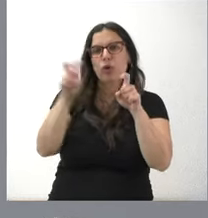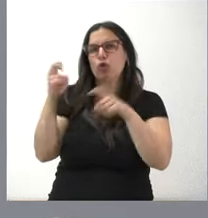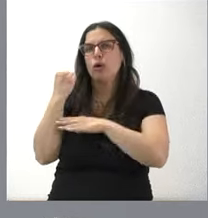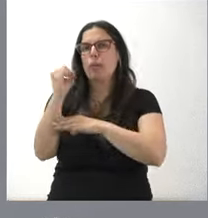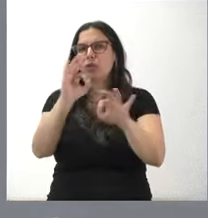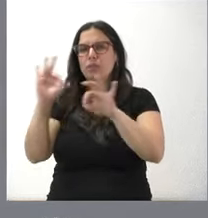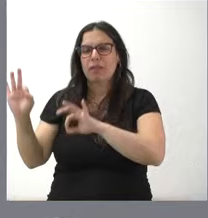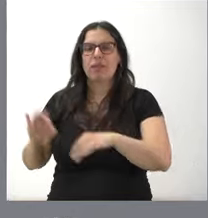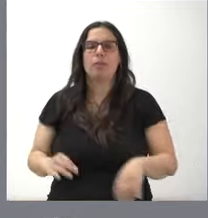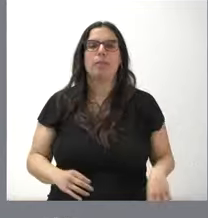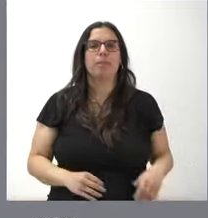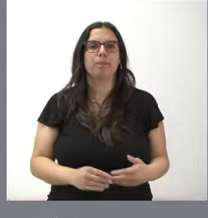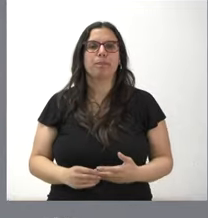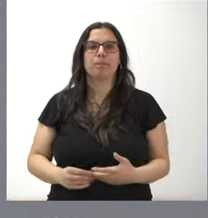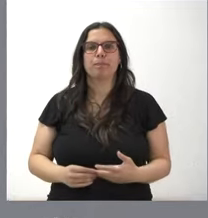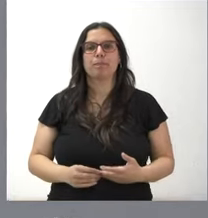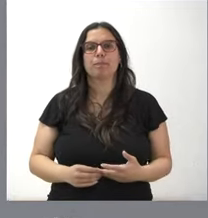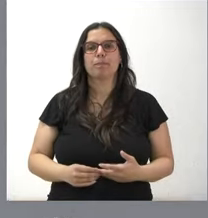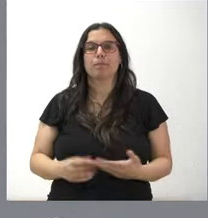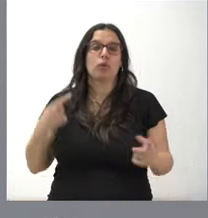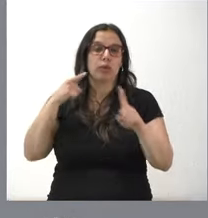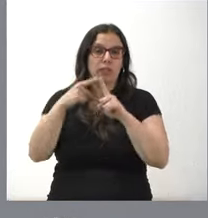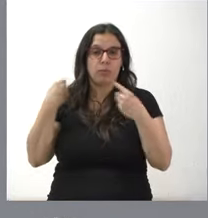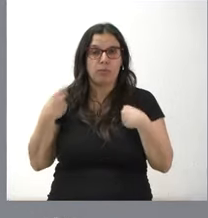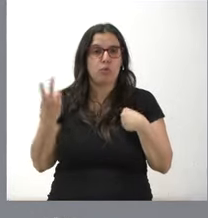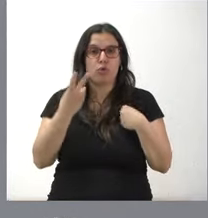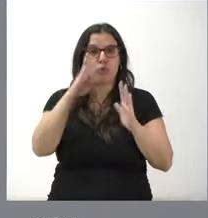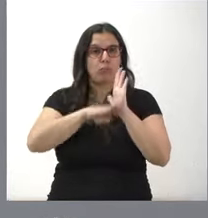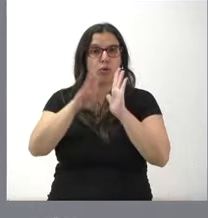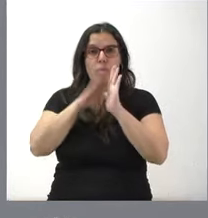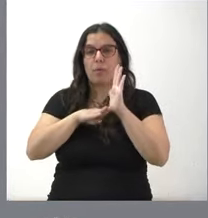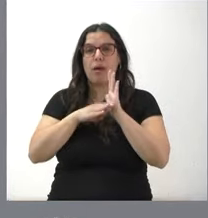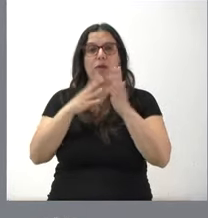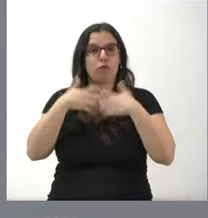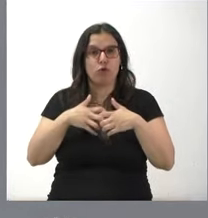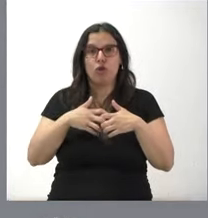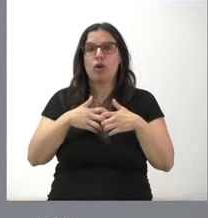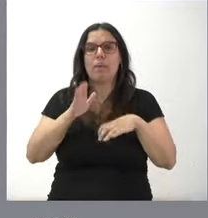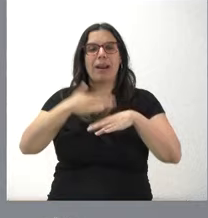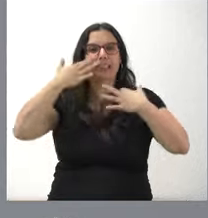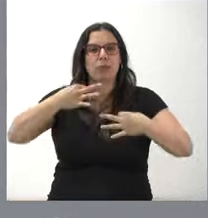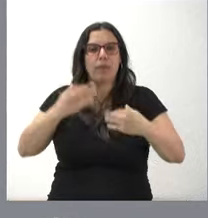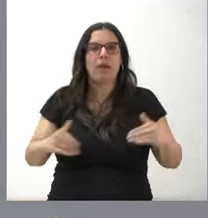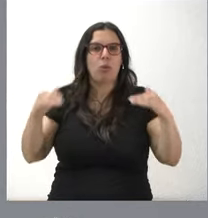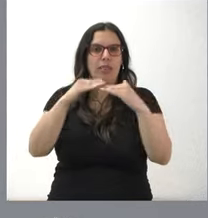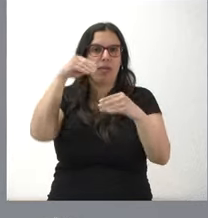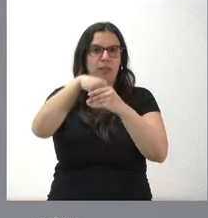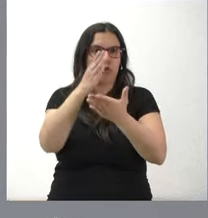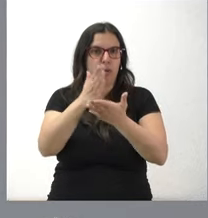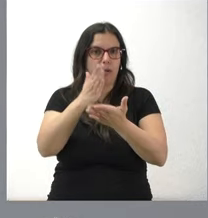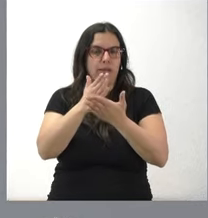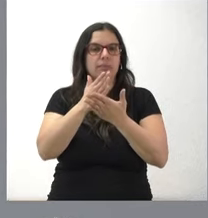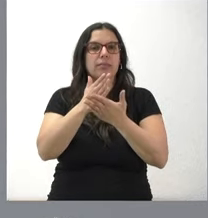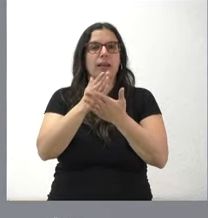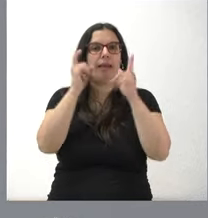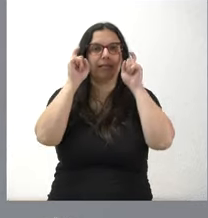educativo. La finalidad, por tanto, es las mismas dos programas que funcionan para garantizar la igualdad en las aulas, en la